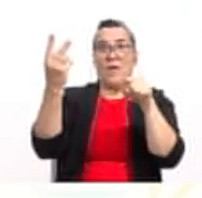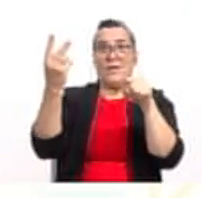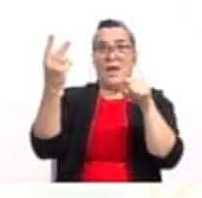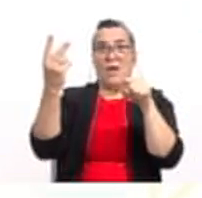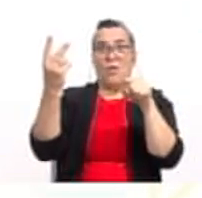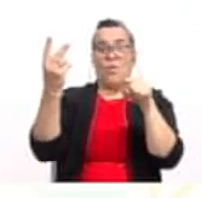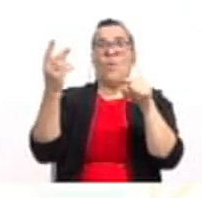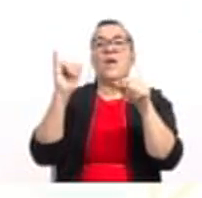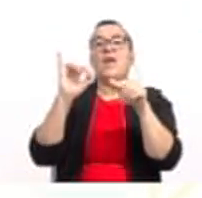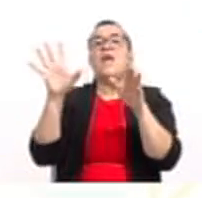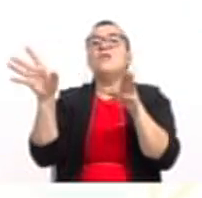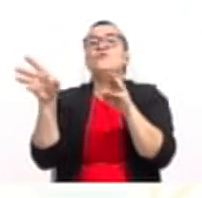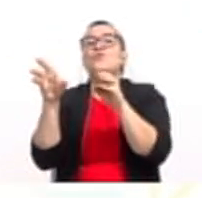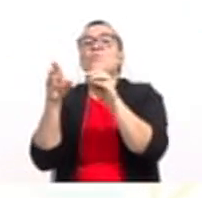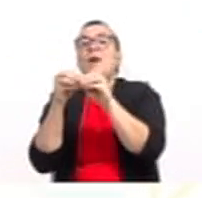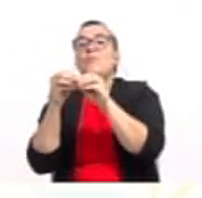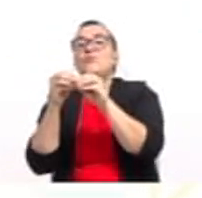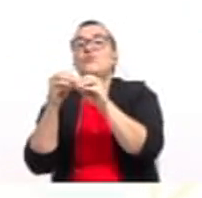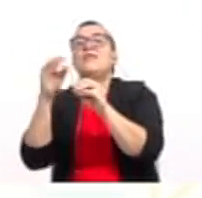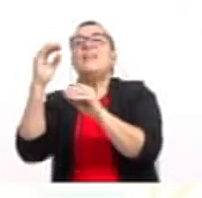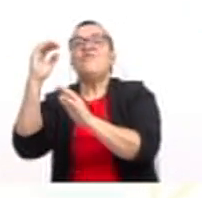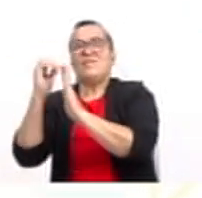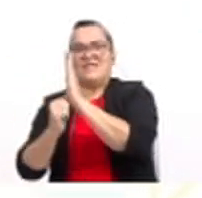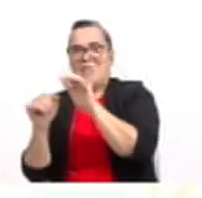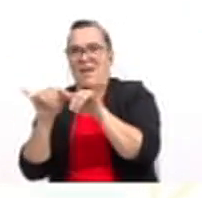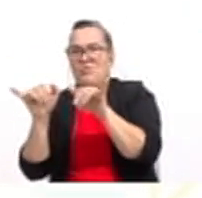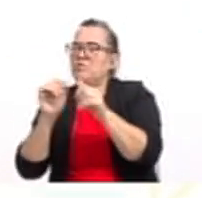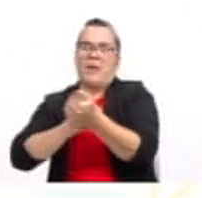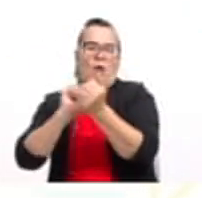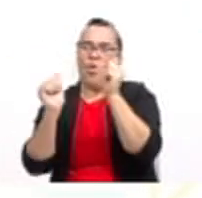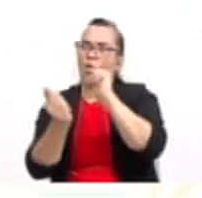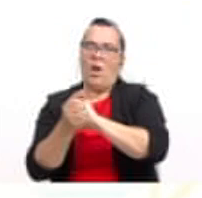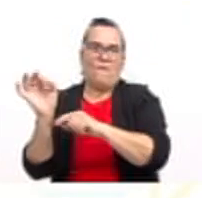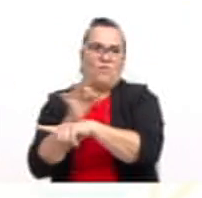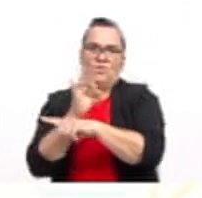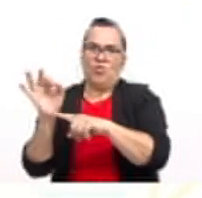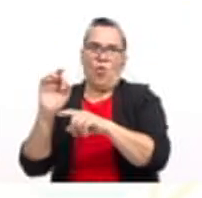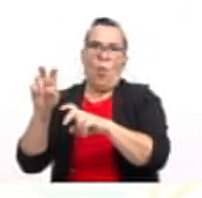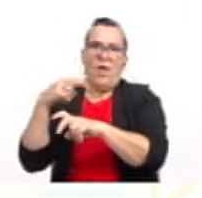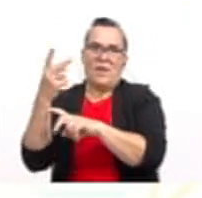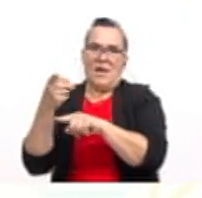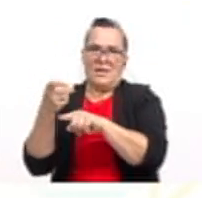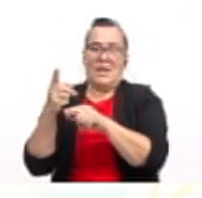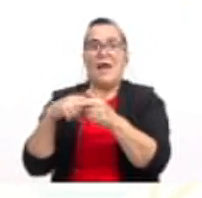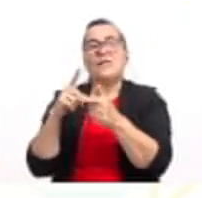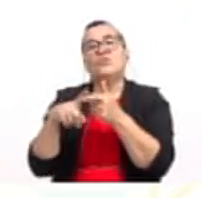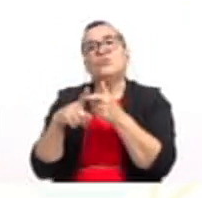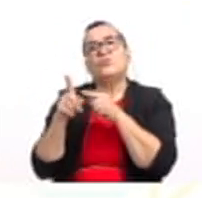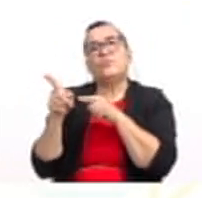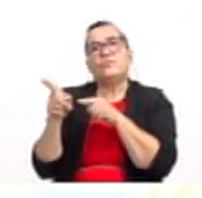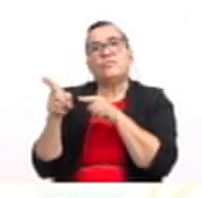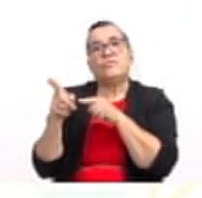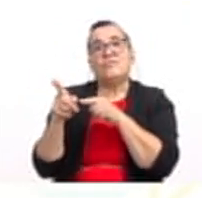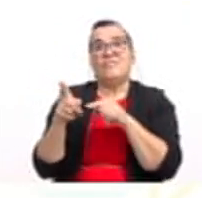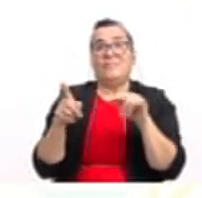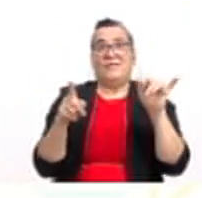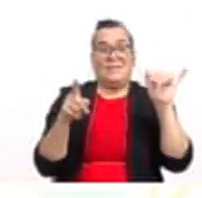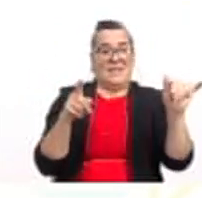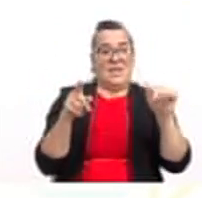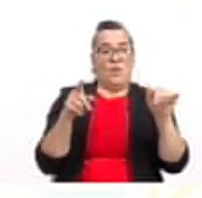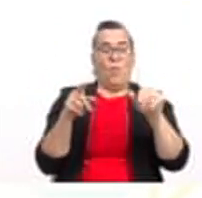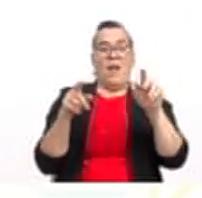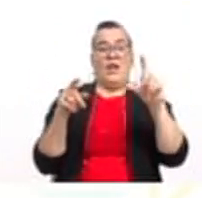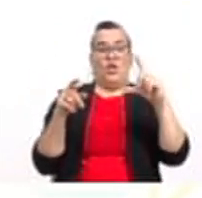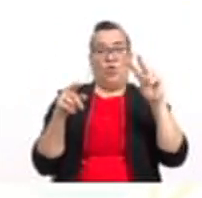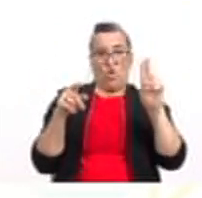Y luego lo sumamos y lo restamos, para no alterar la función cuadrática. Entonces, obtenemos que y es igual a 2